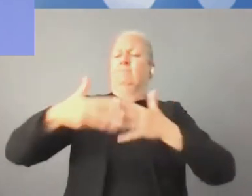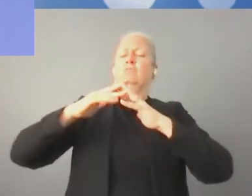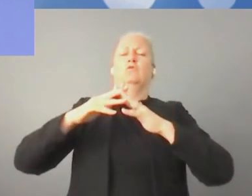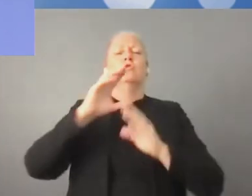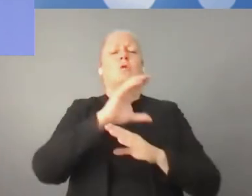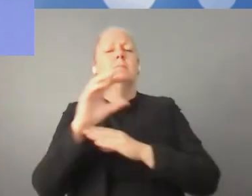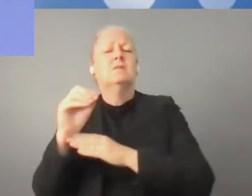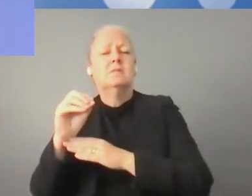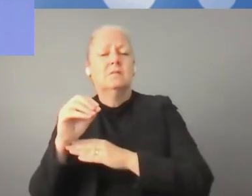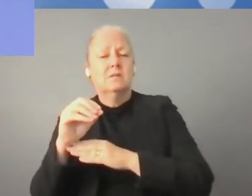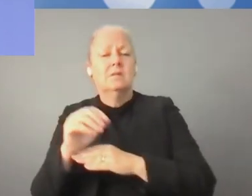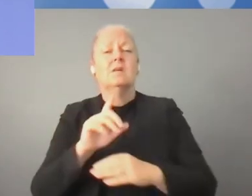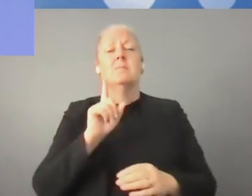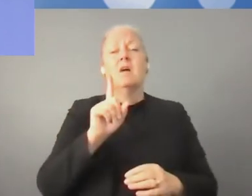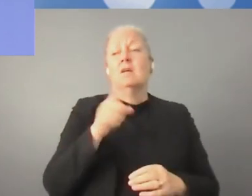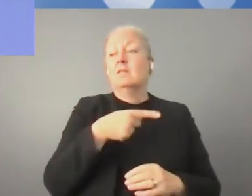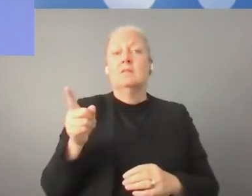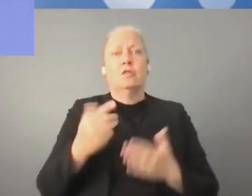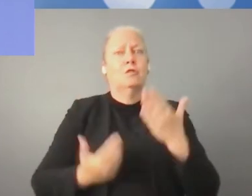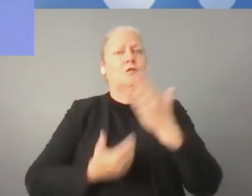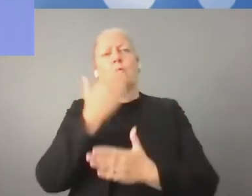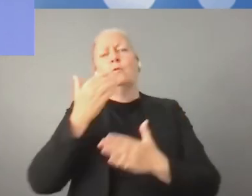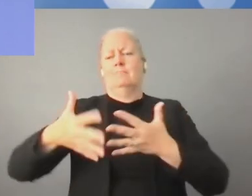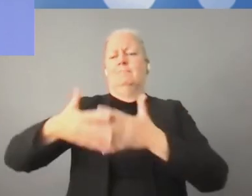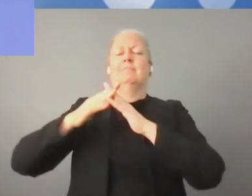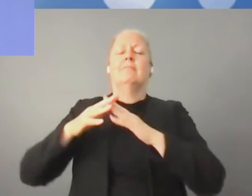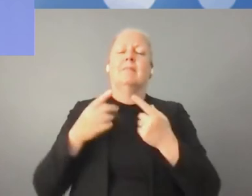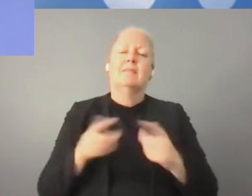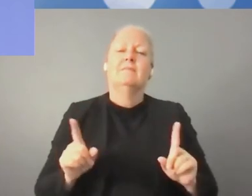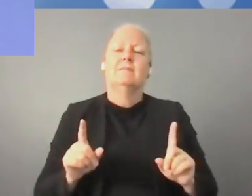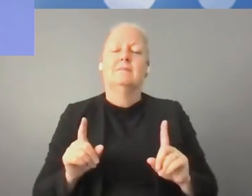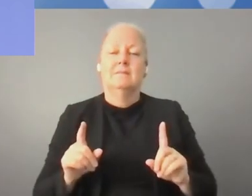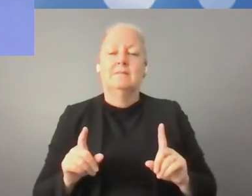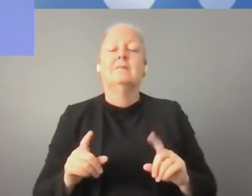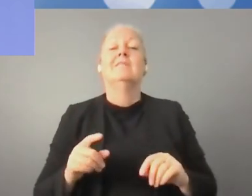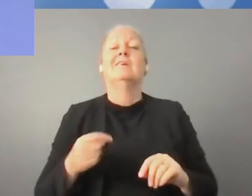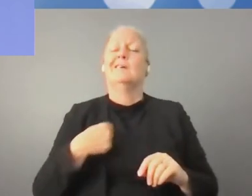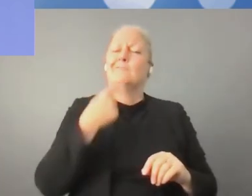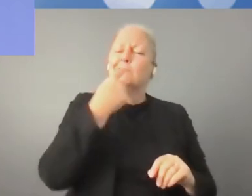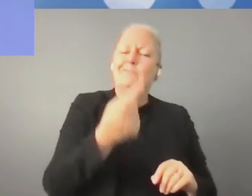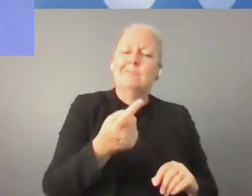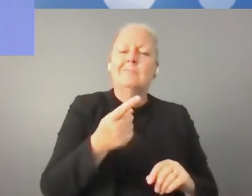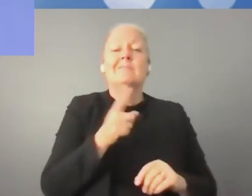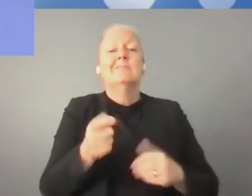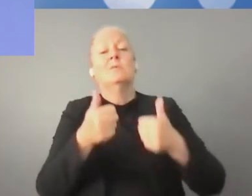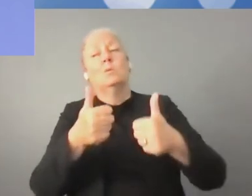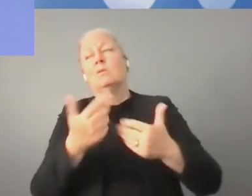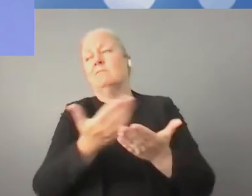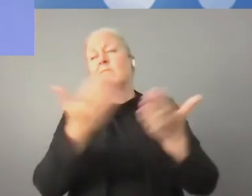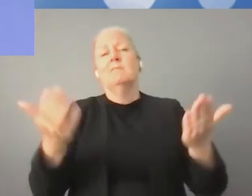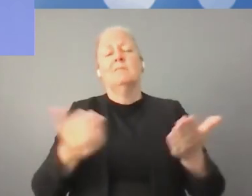un financiamiento más fácil y acceso a créditos en comparación con startups,